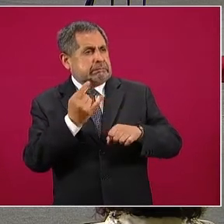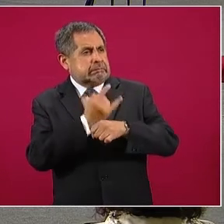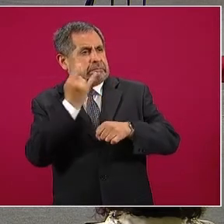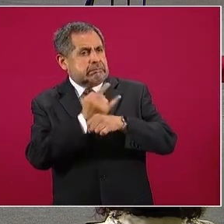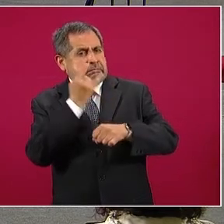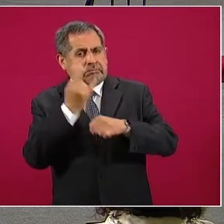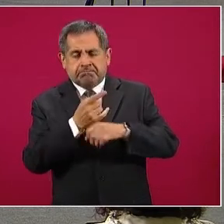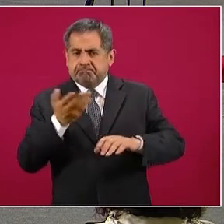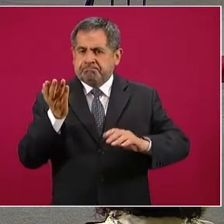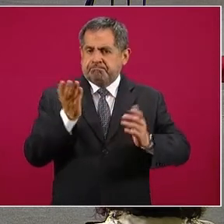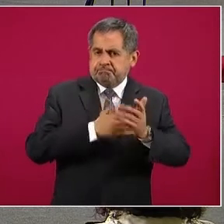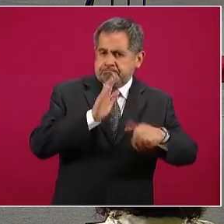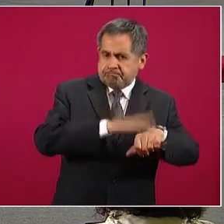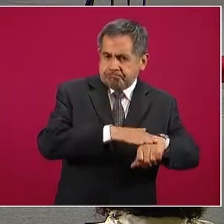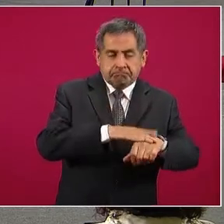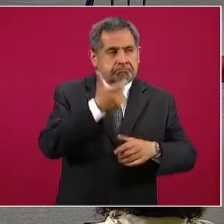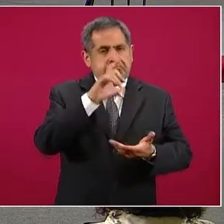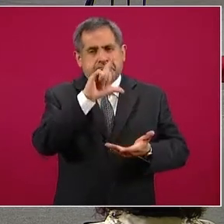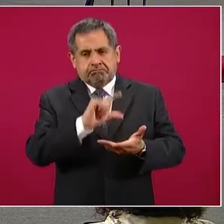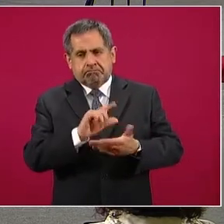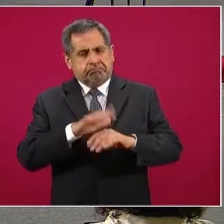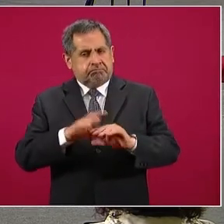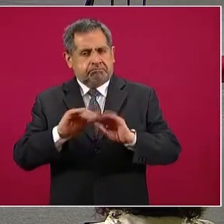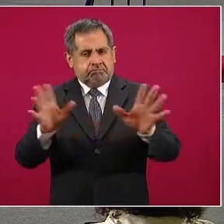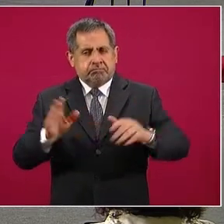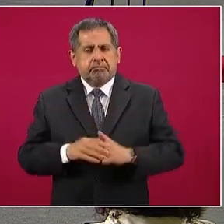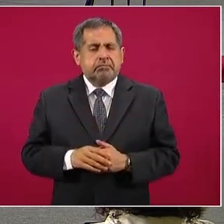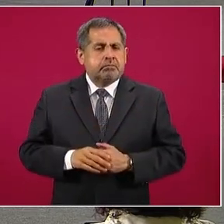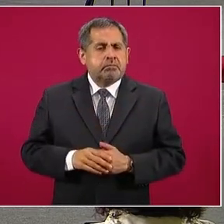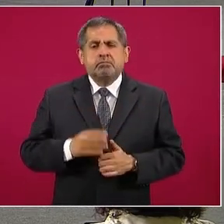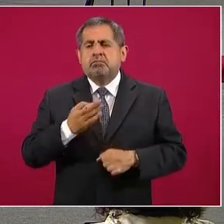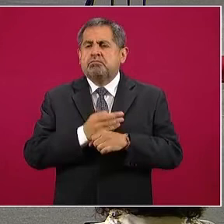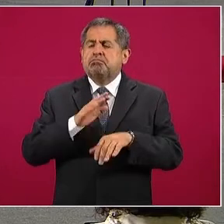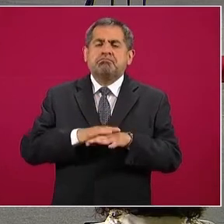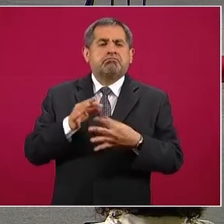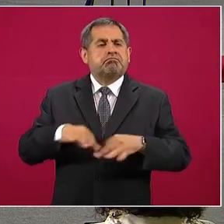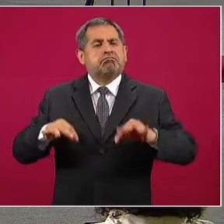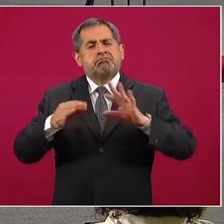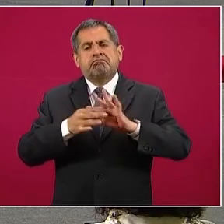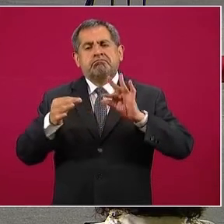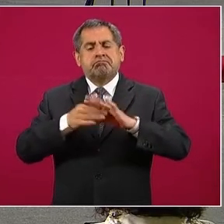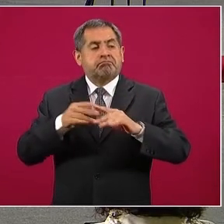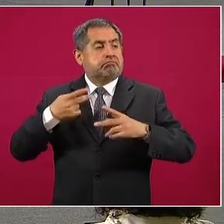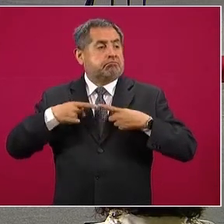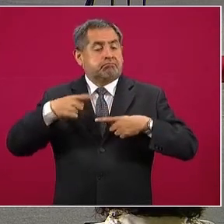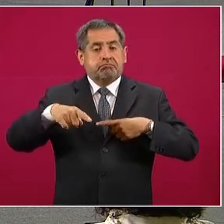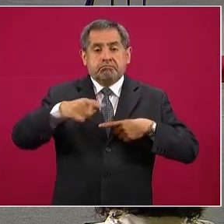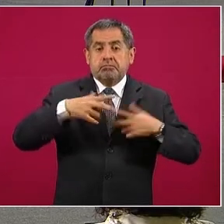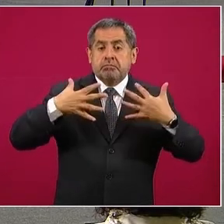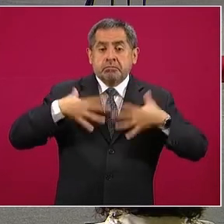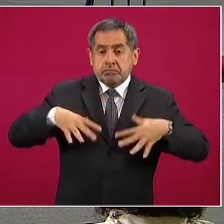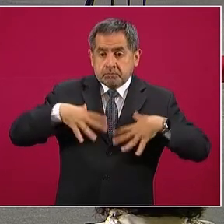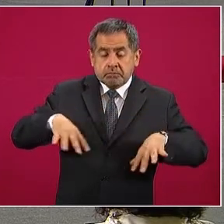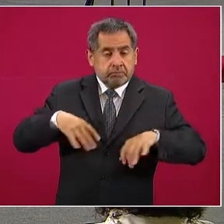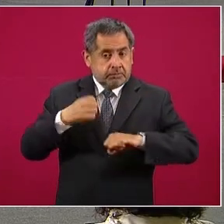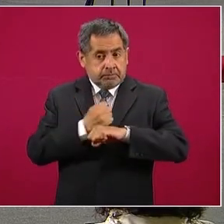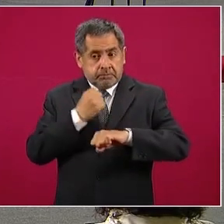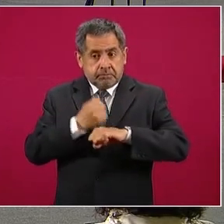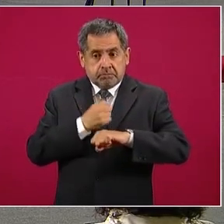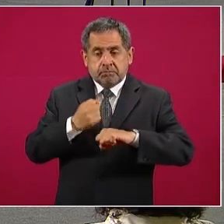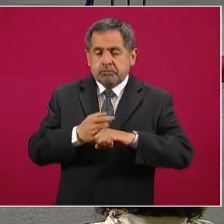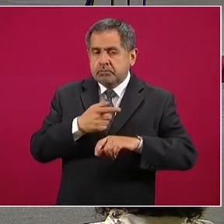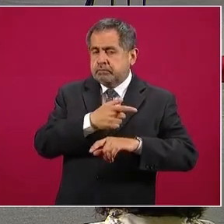a 152 en este año, porque hubo una mayor participación, sobre todo de proveedores de ropa y calzado, que el año